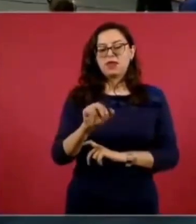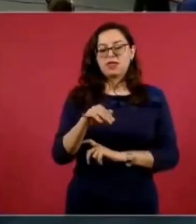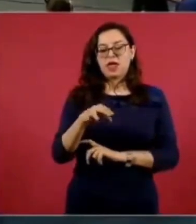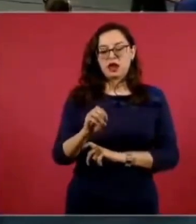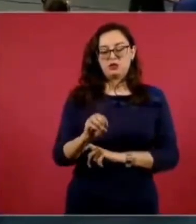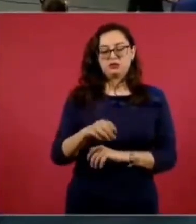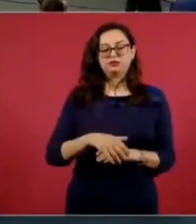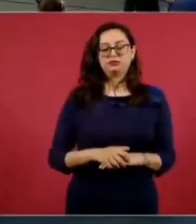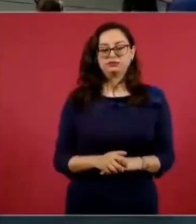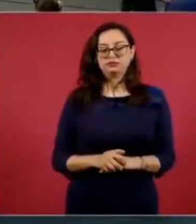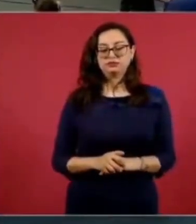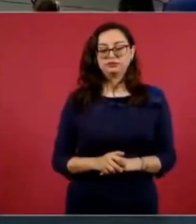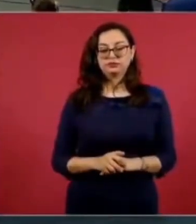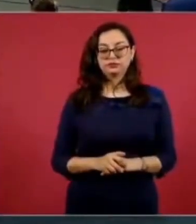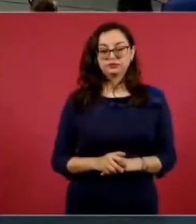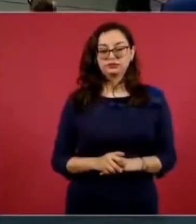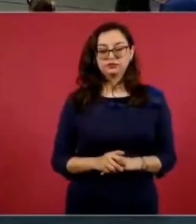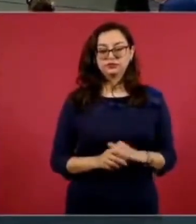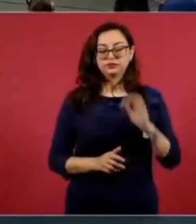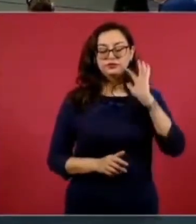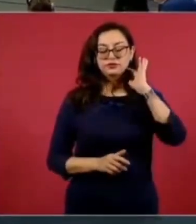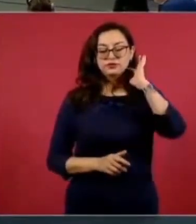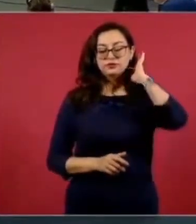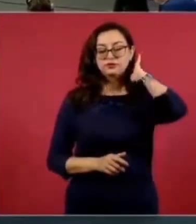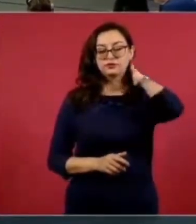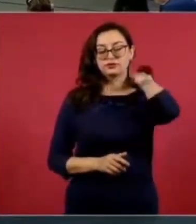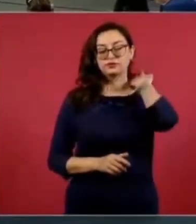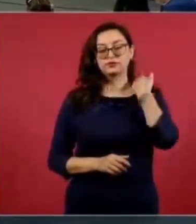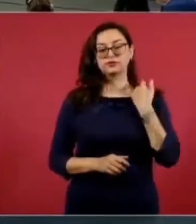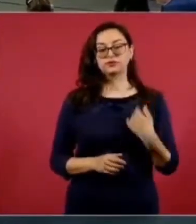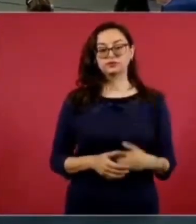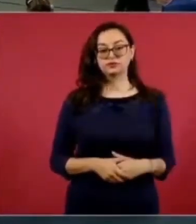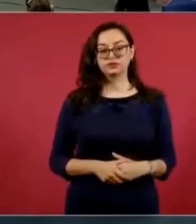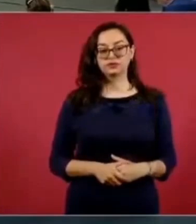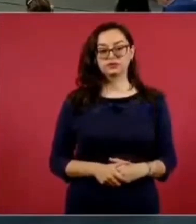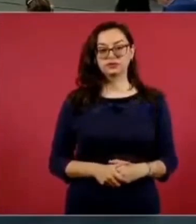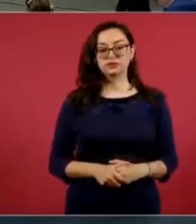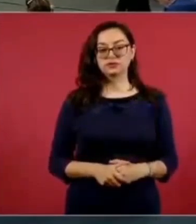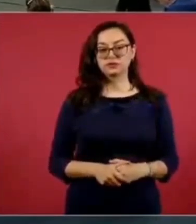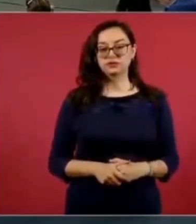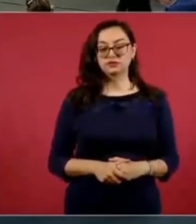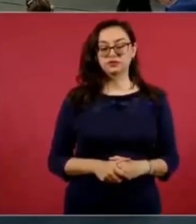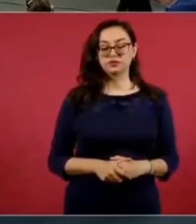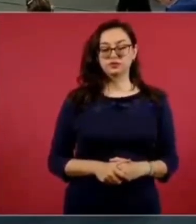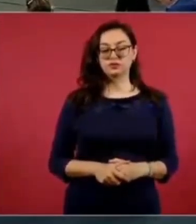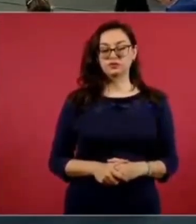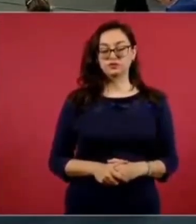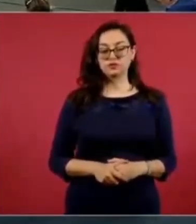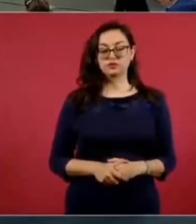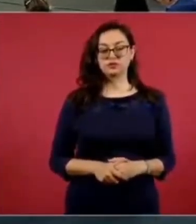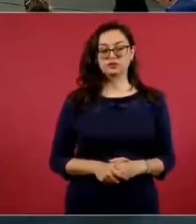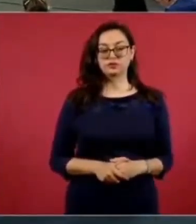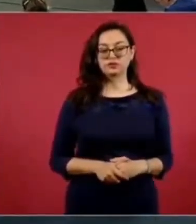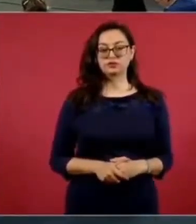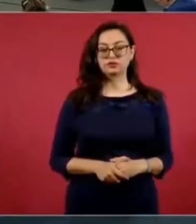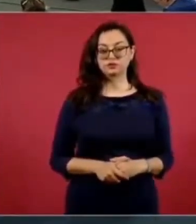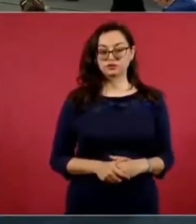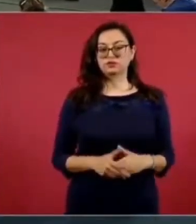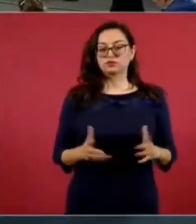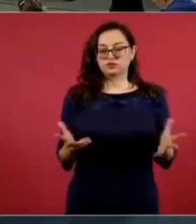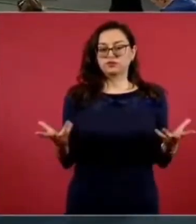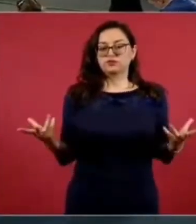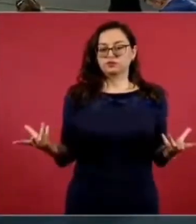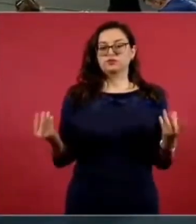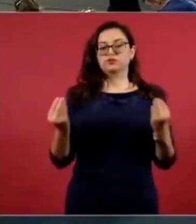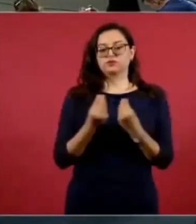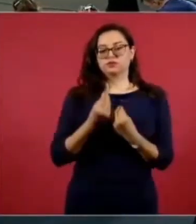vamos a estar juntos recordando